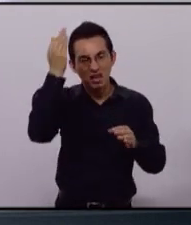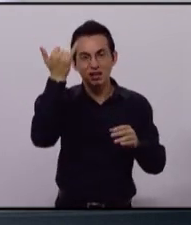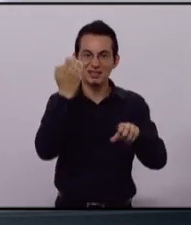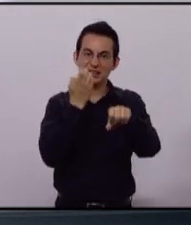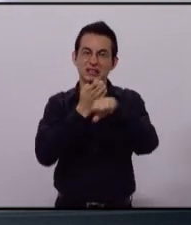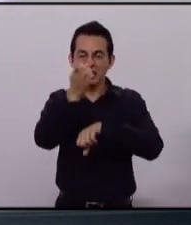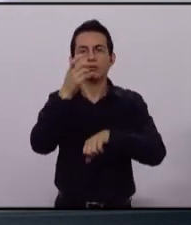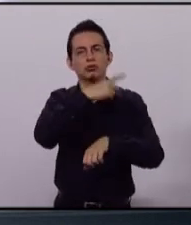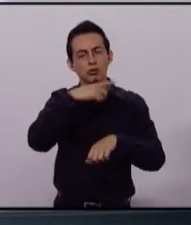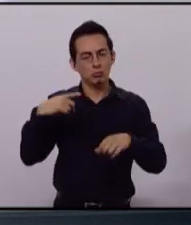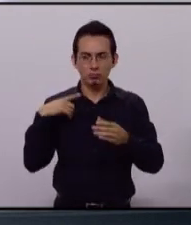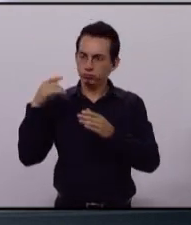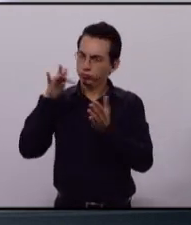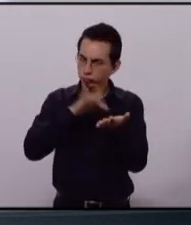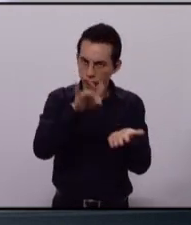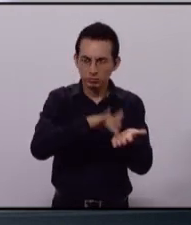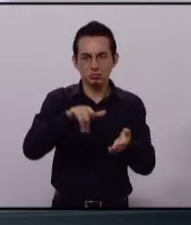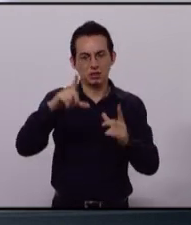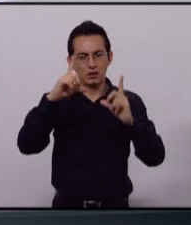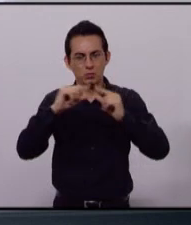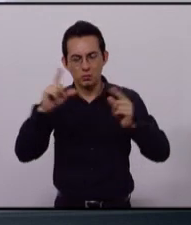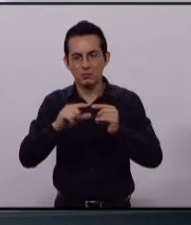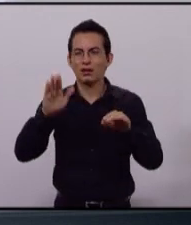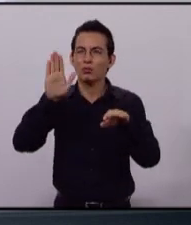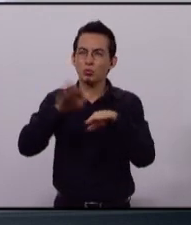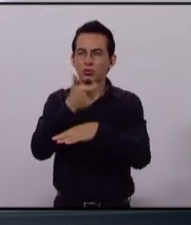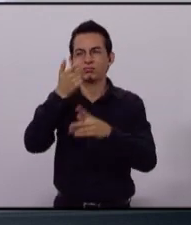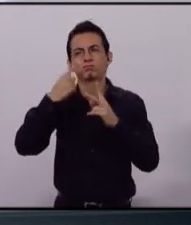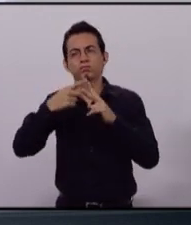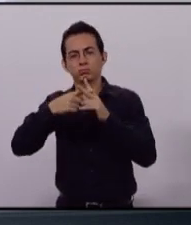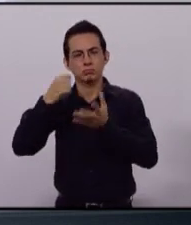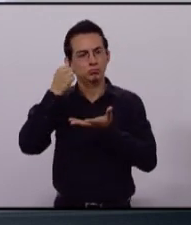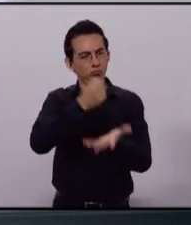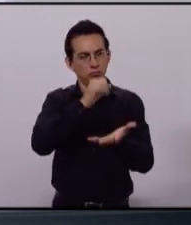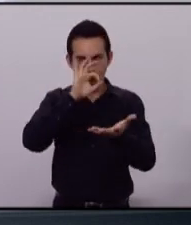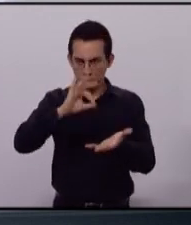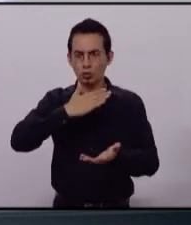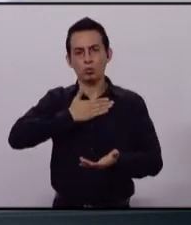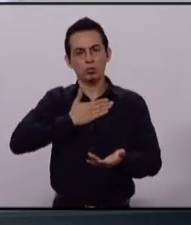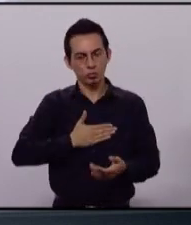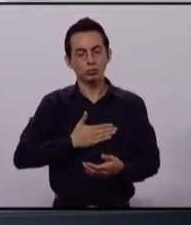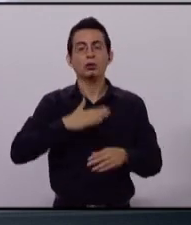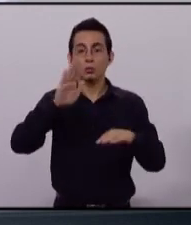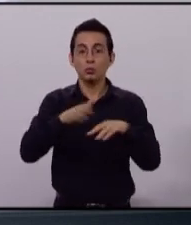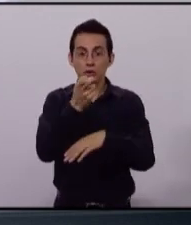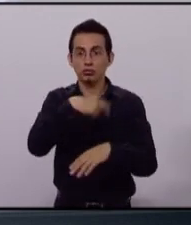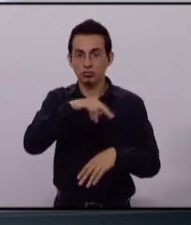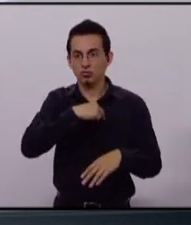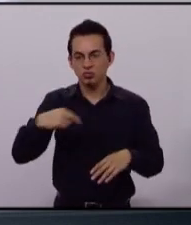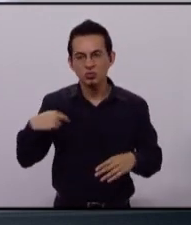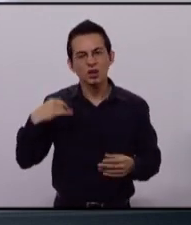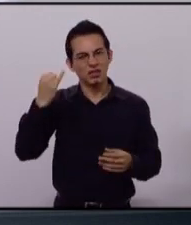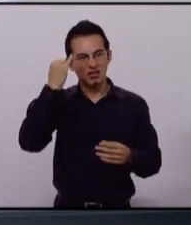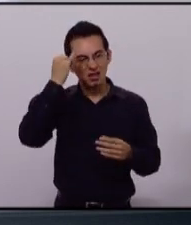trato justo en la distribución de los recursos. Debemos de pugnar por obtener más recursos provenientes de las partidas presupuestales